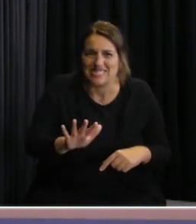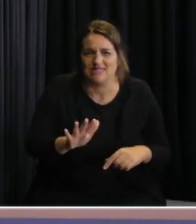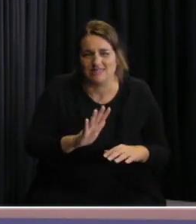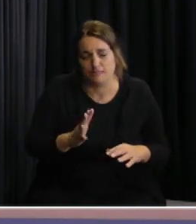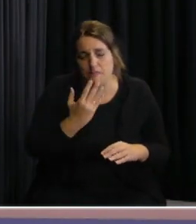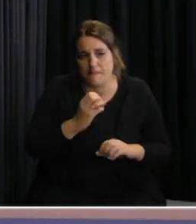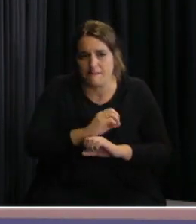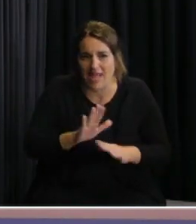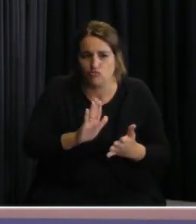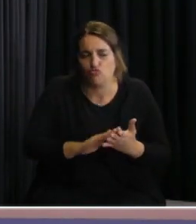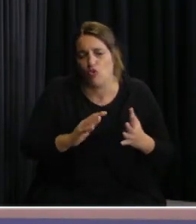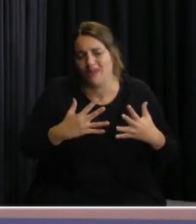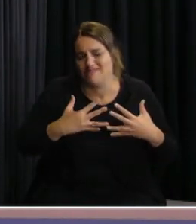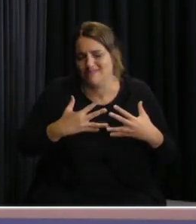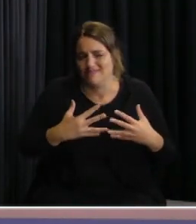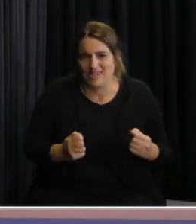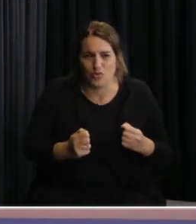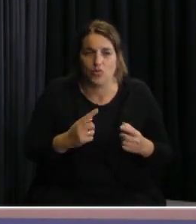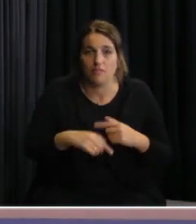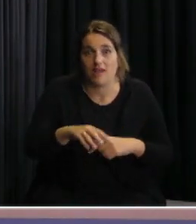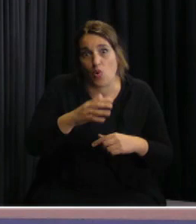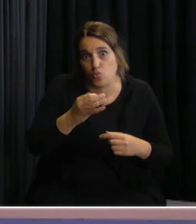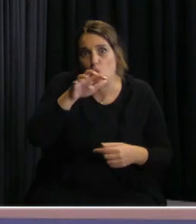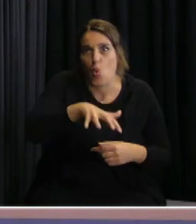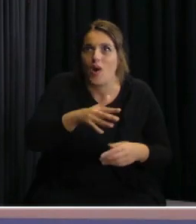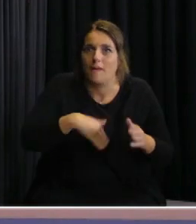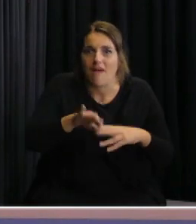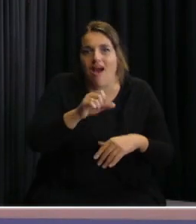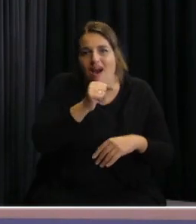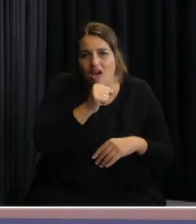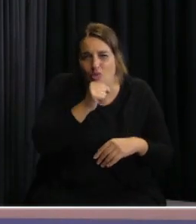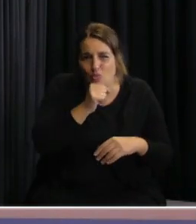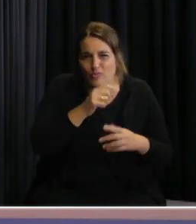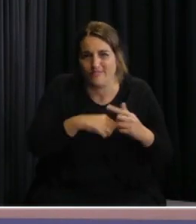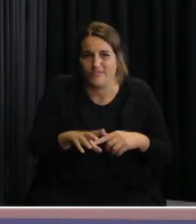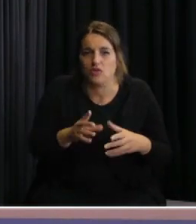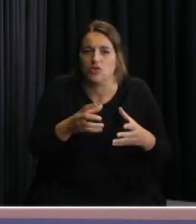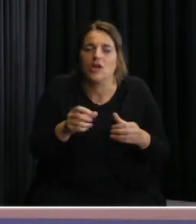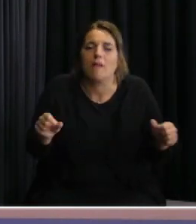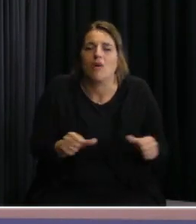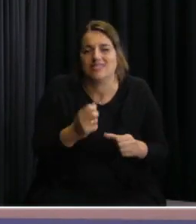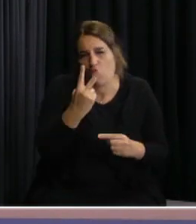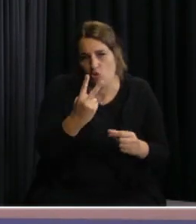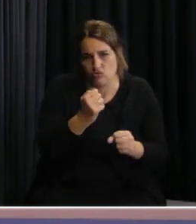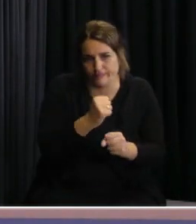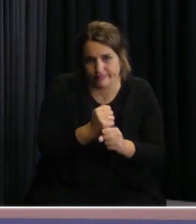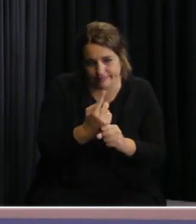son las adecuadas para un centro para adultos mayores. Entonces vamos a hacer dos cosas